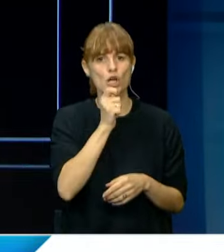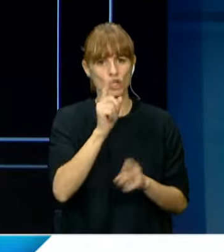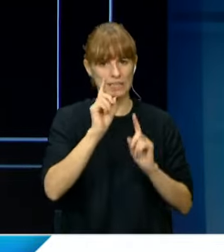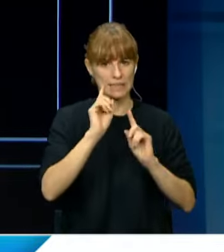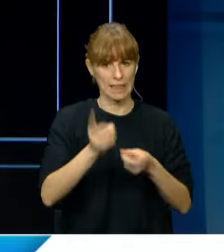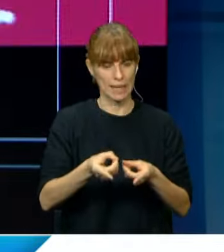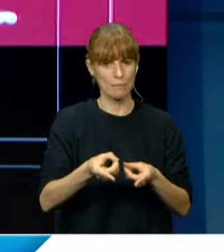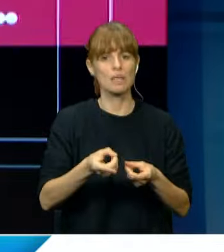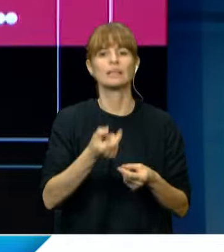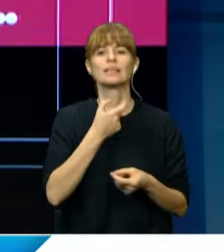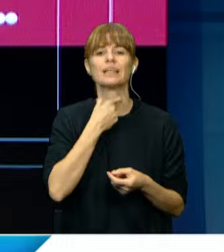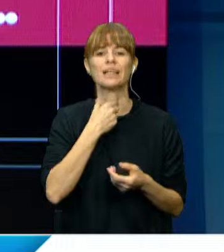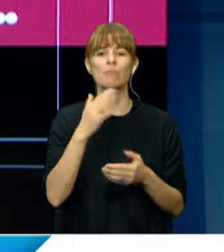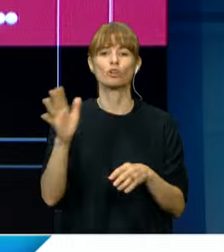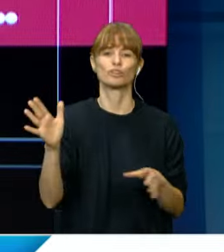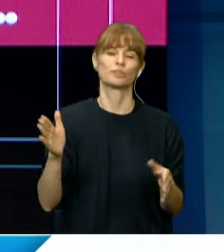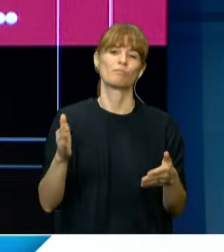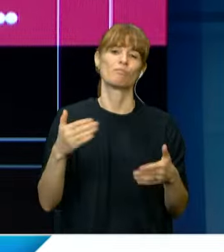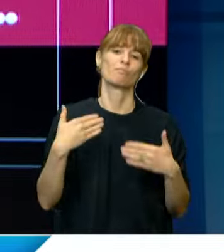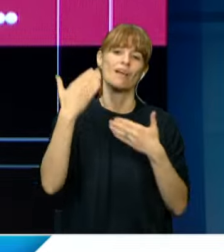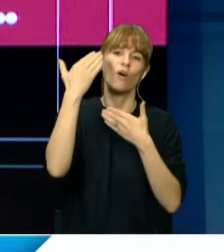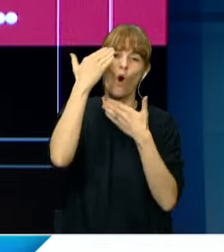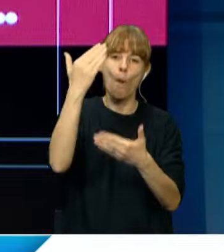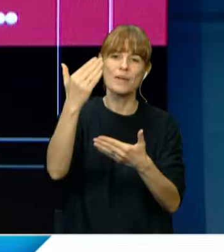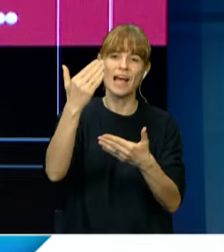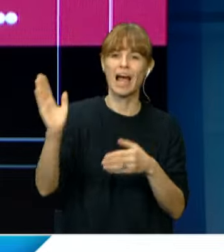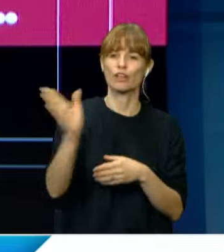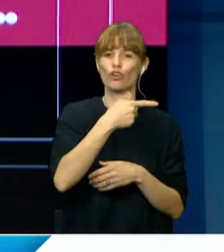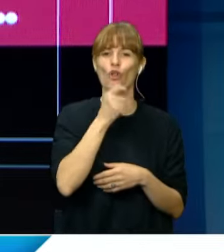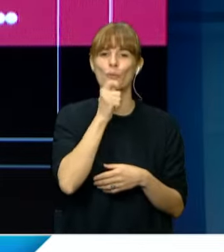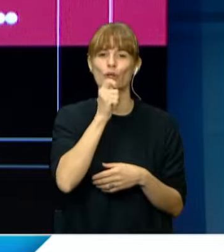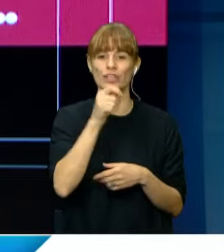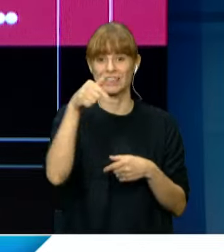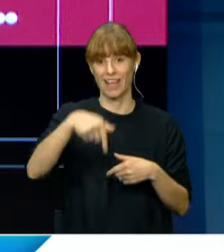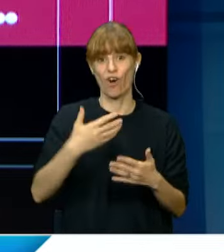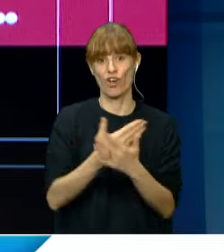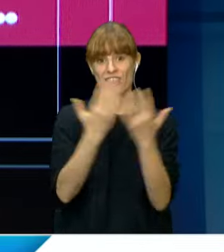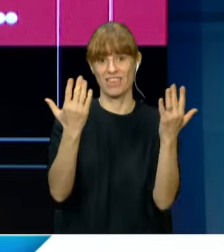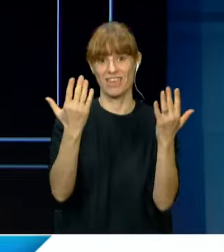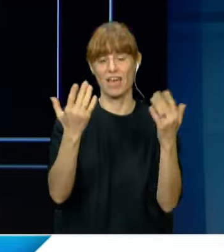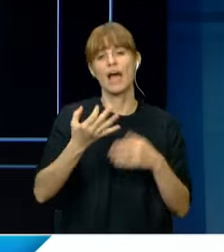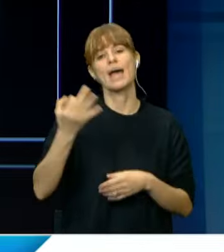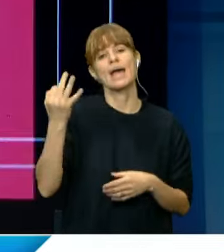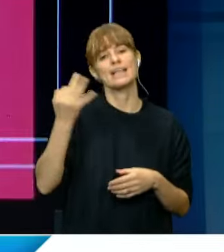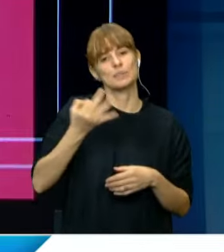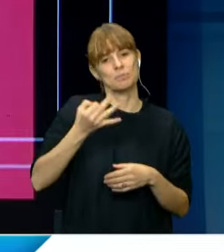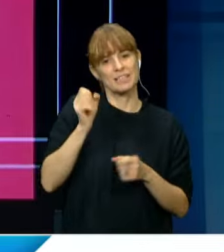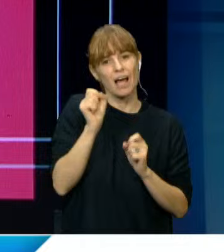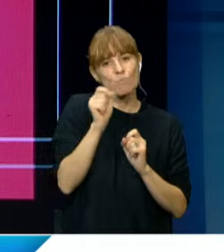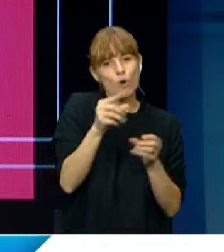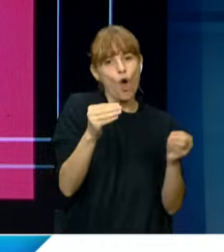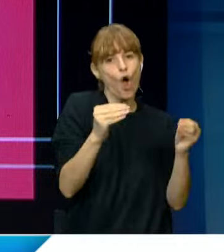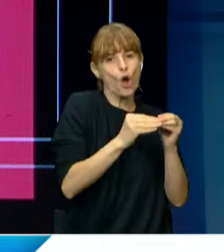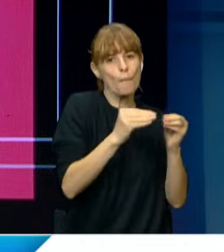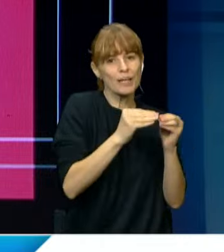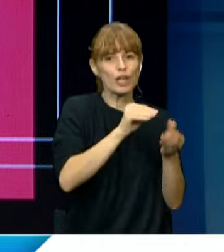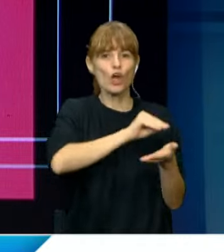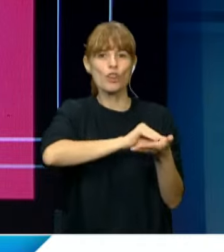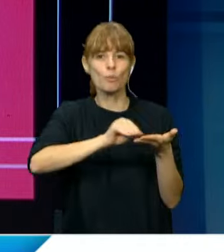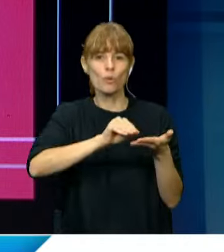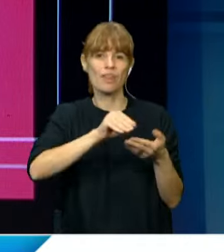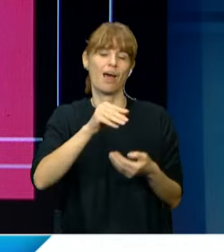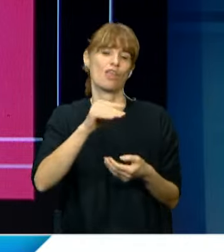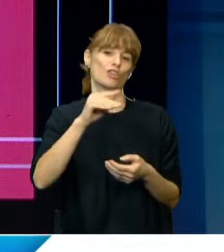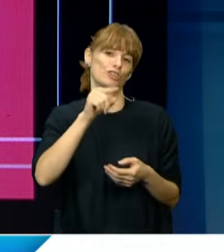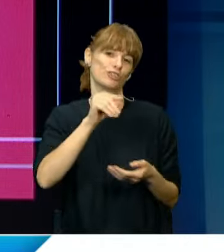Queremos saludar a todos los periodistas en su día, especialmente a nuestros compañeros de Diputados Televisión